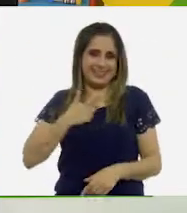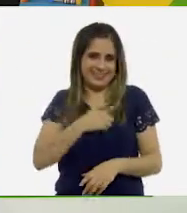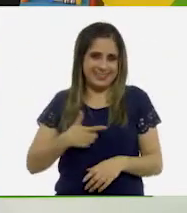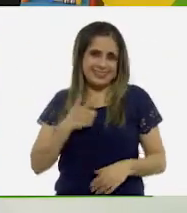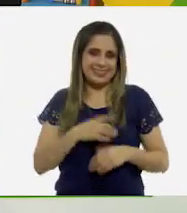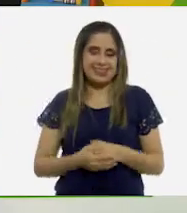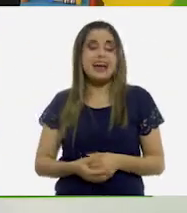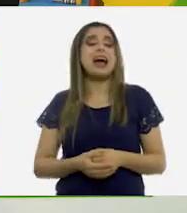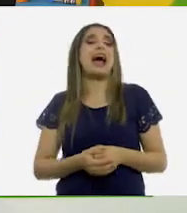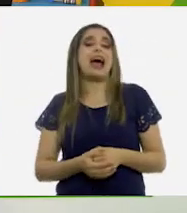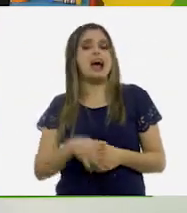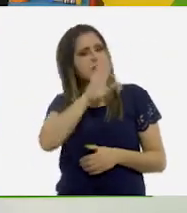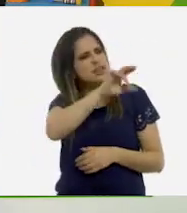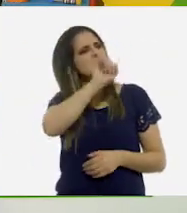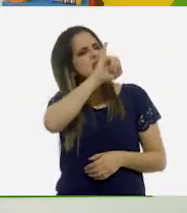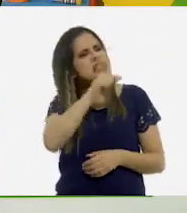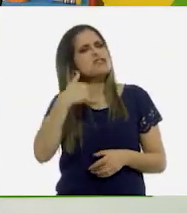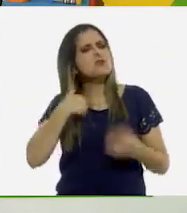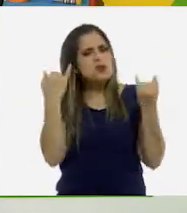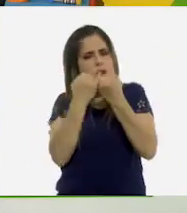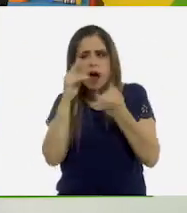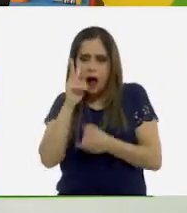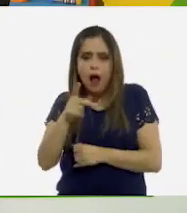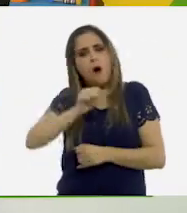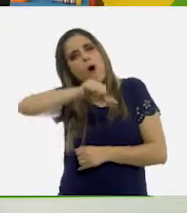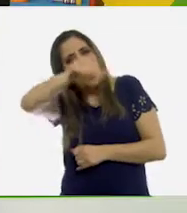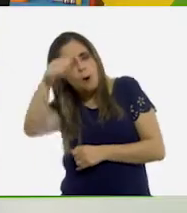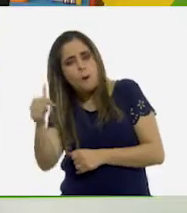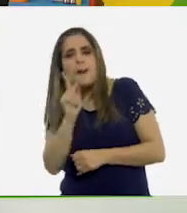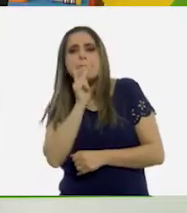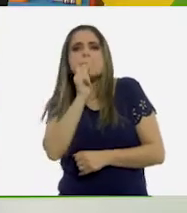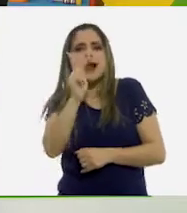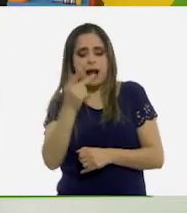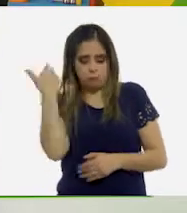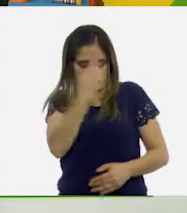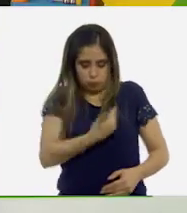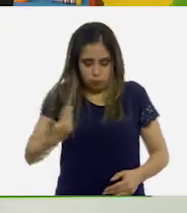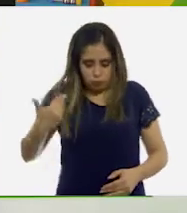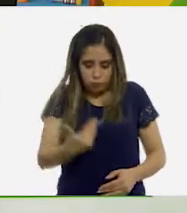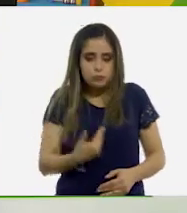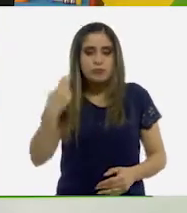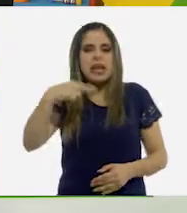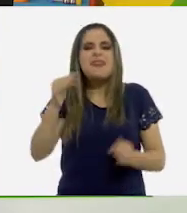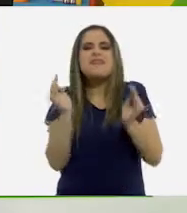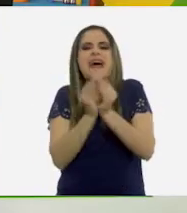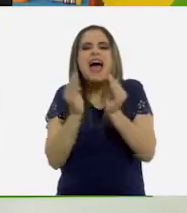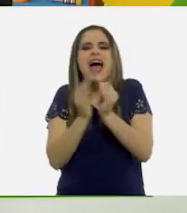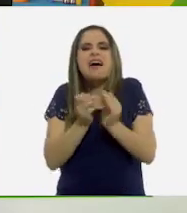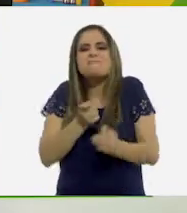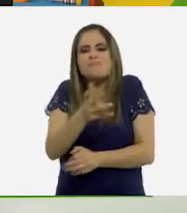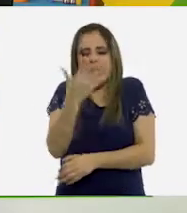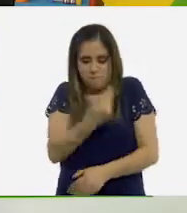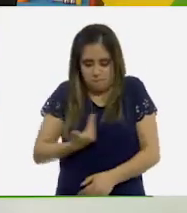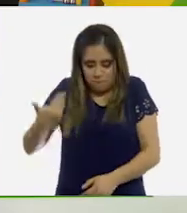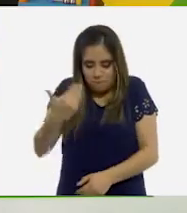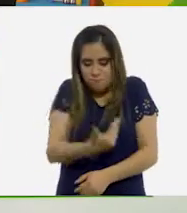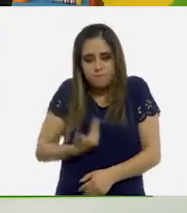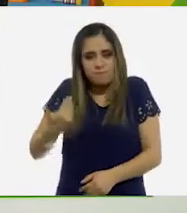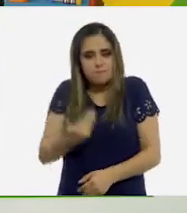Oye, yo he escuchado que otra forma de decirle a cómo te cobijaban a ti es de atamalito. ¿No? Sí.